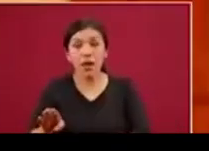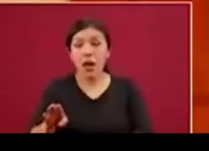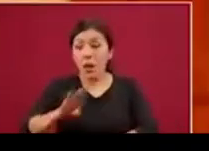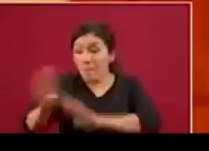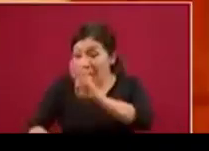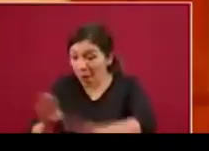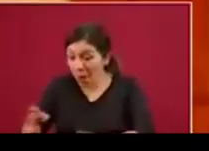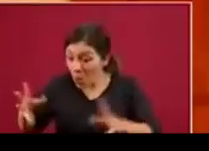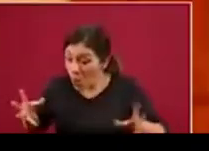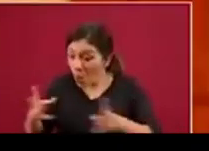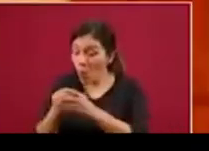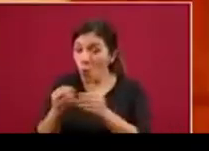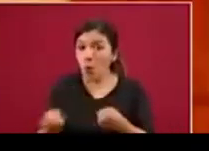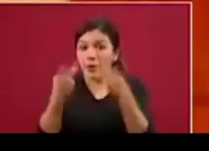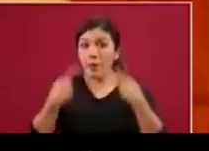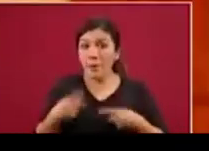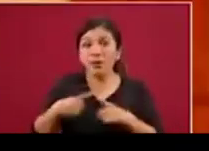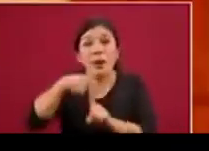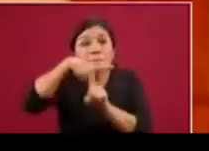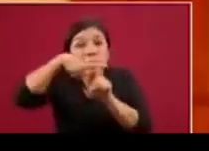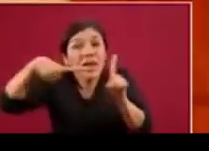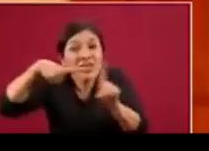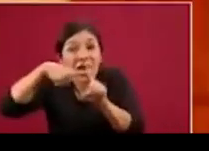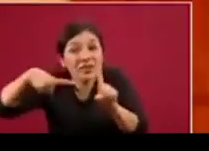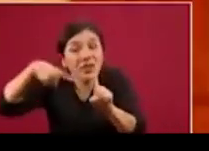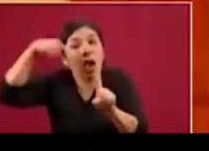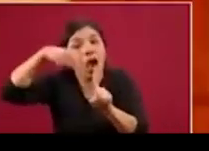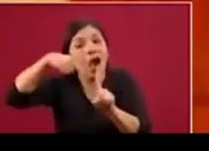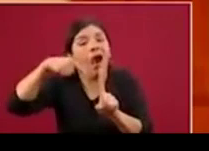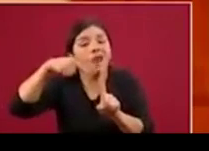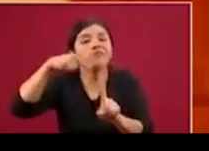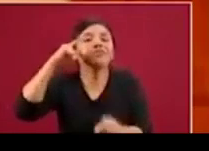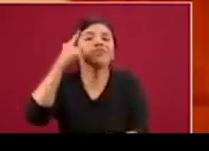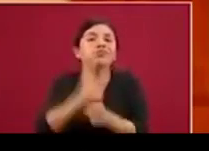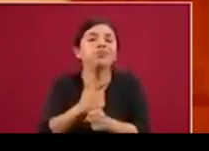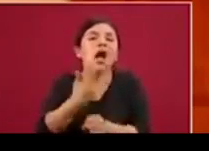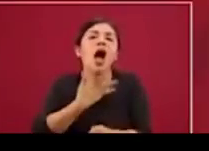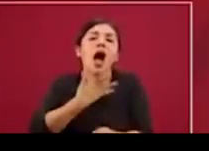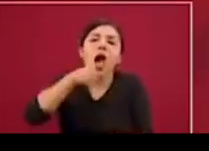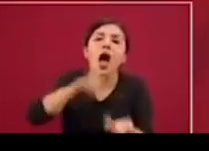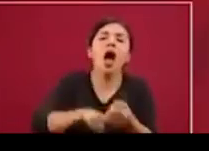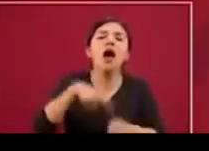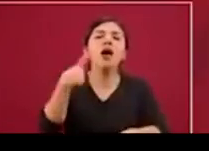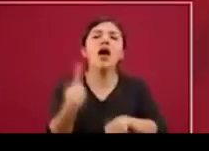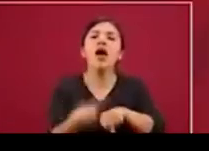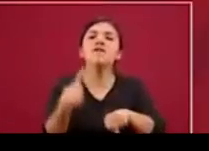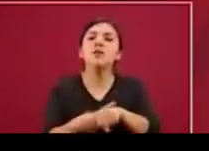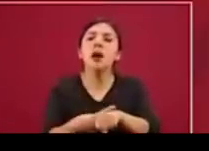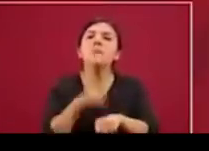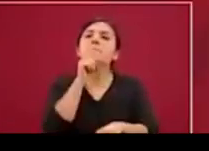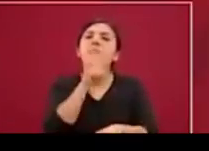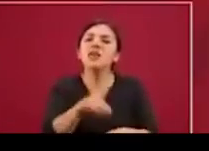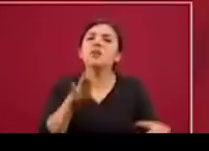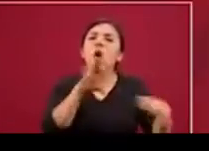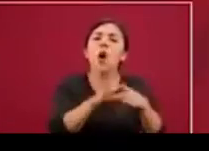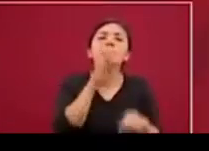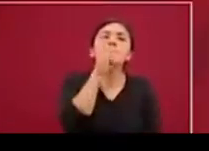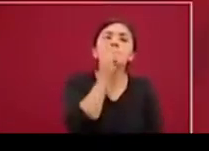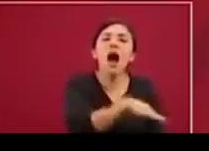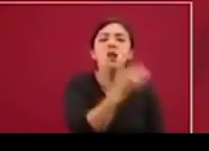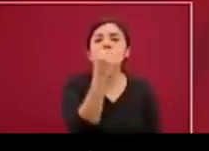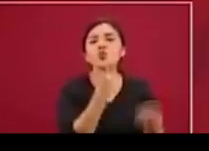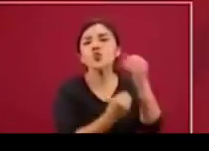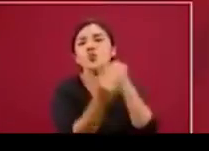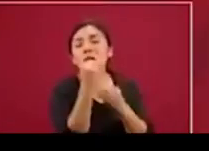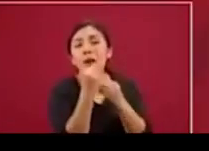mitad de la mortalidad en México está directamente relacionada con enfermedades asociadas con la mala alimentación.